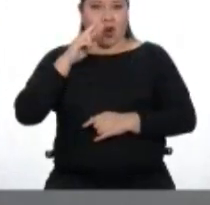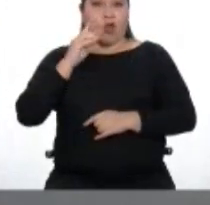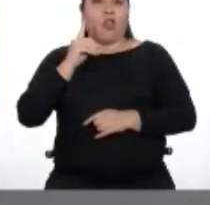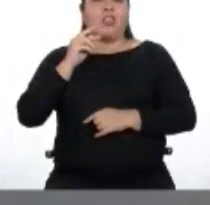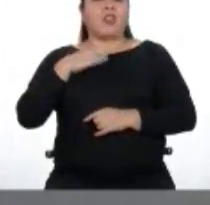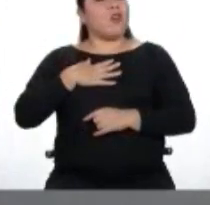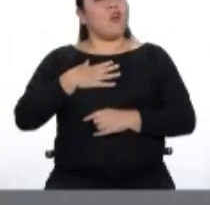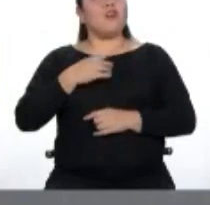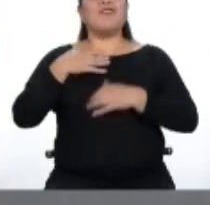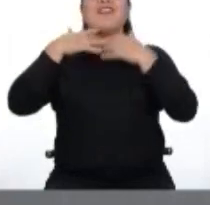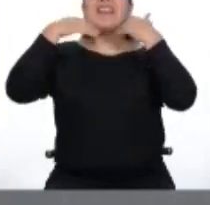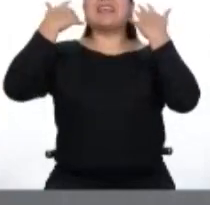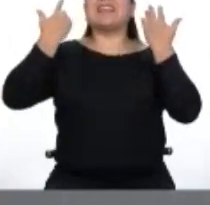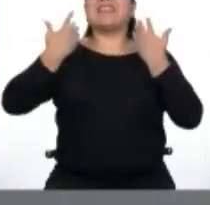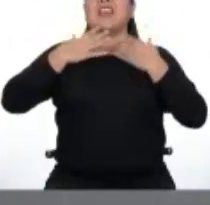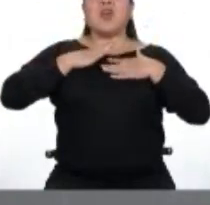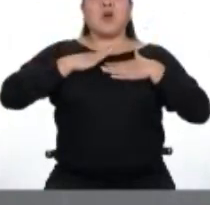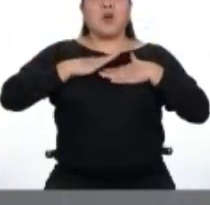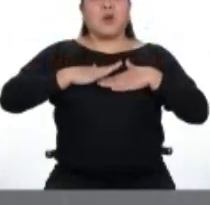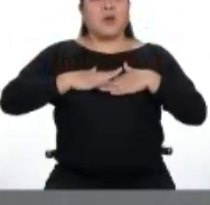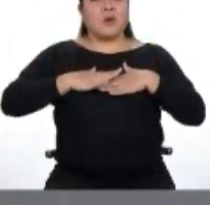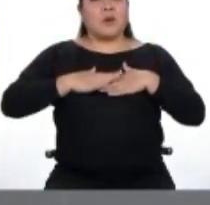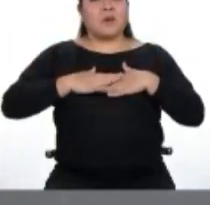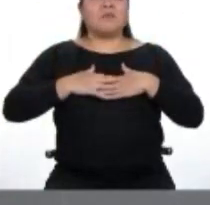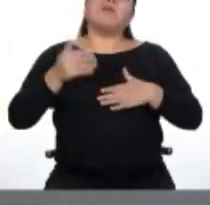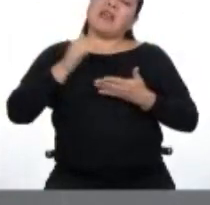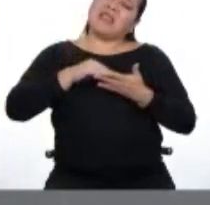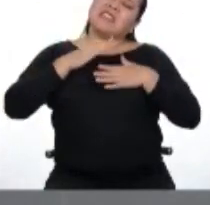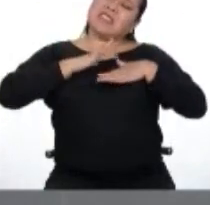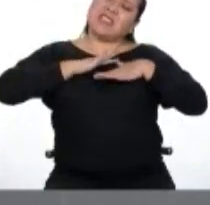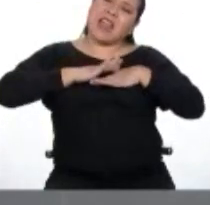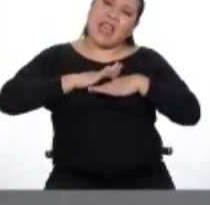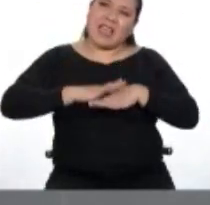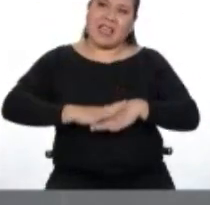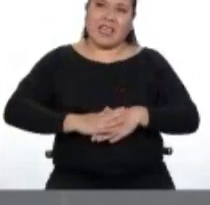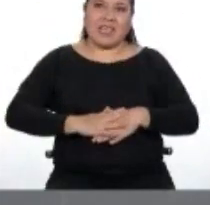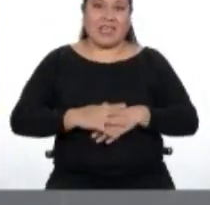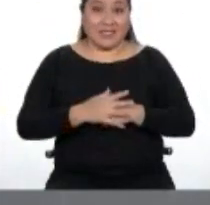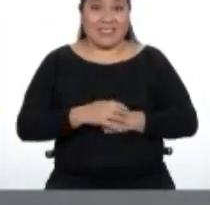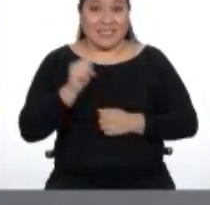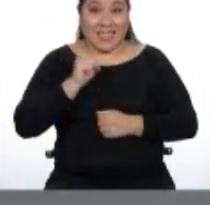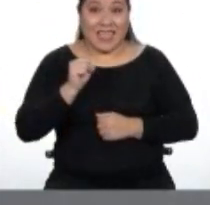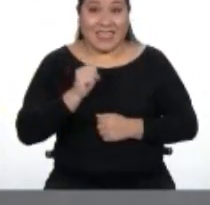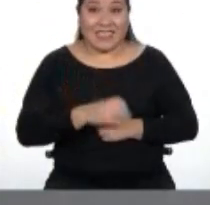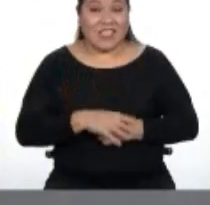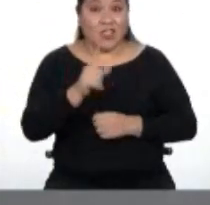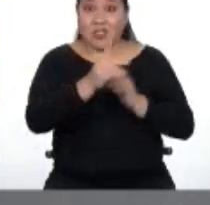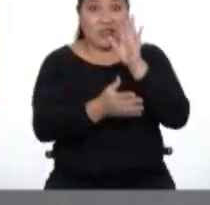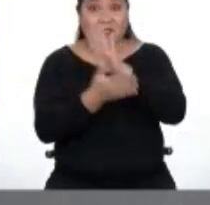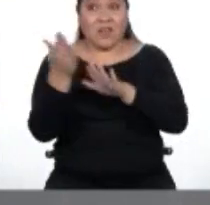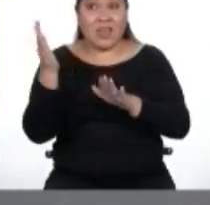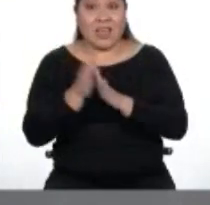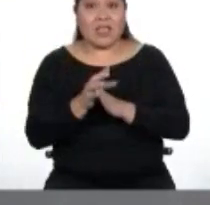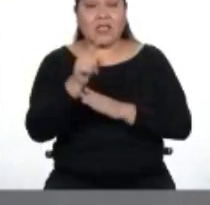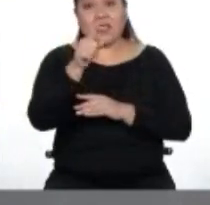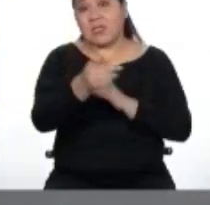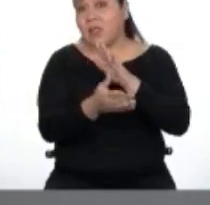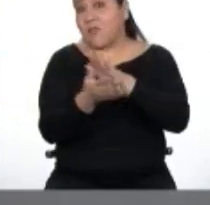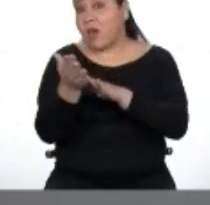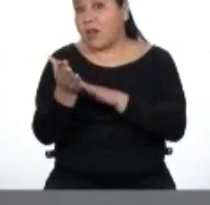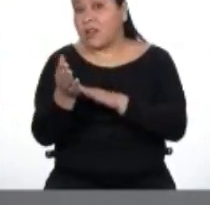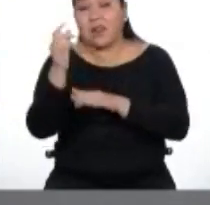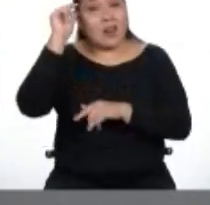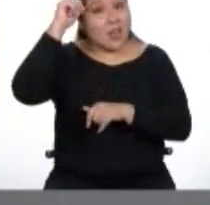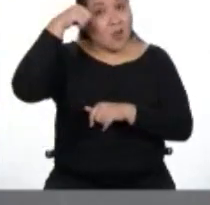contento, más alegre, más reconciliado, como el que siempre ven en la tele, ¿de acuerdo? No se vayan. Y si es que se van,